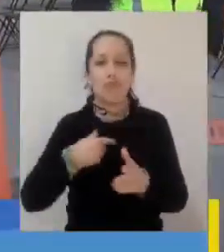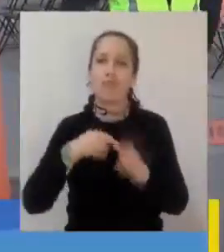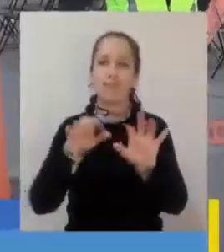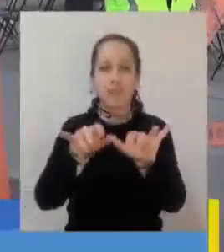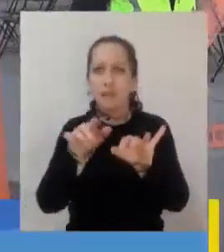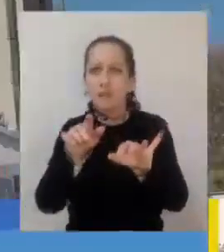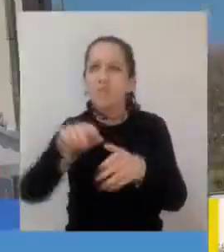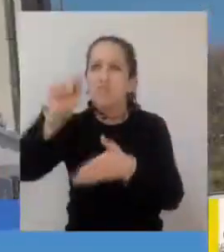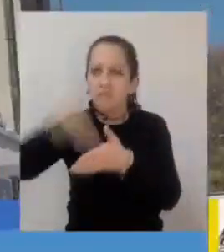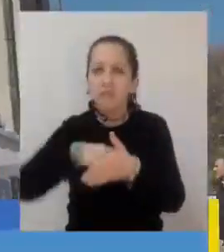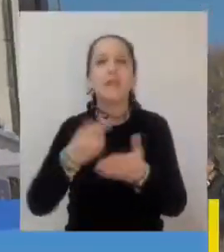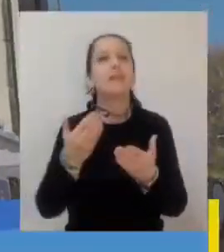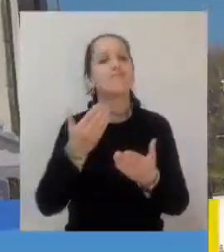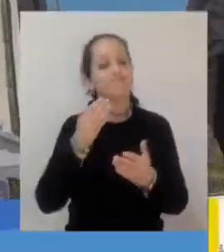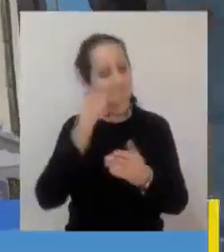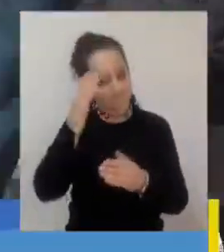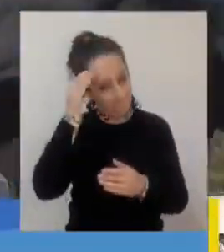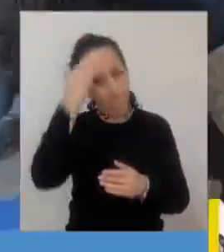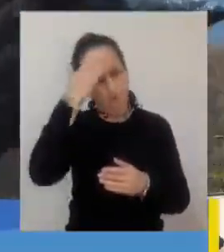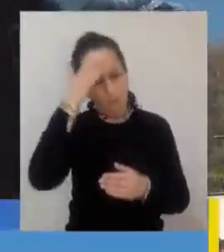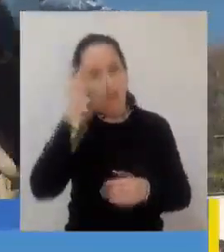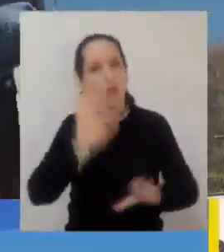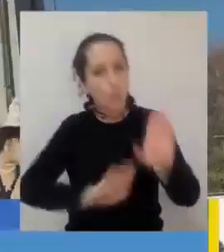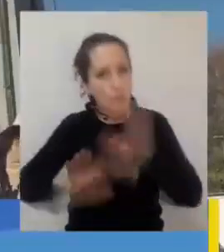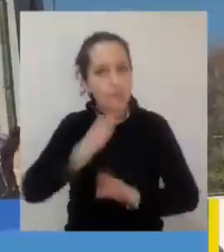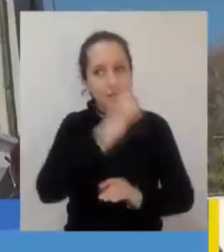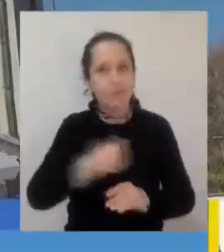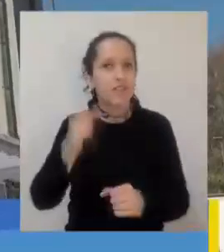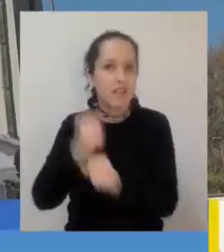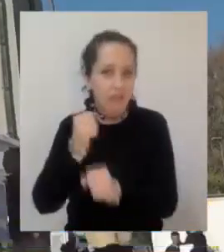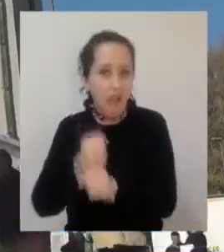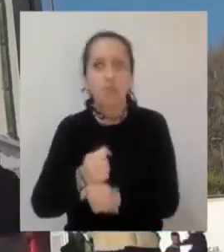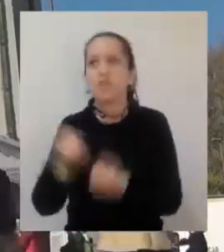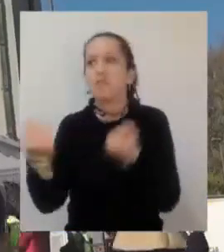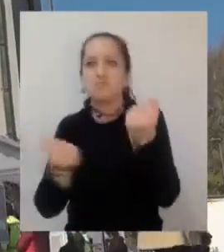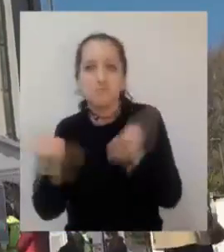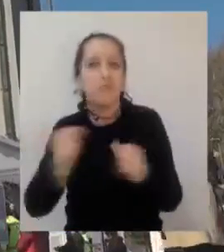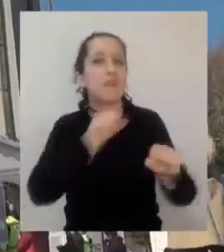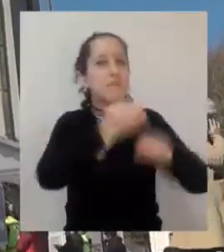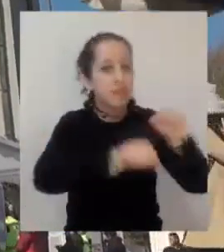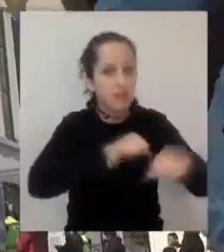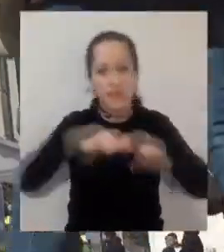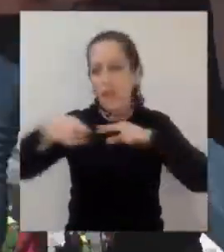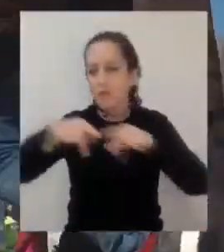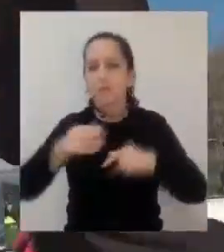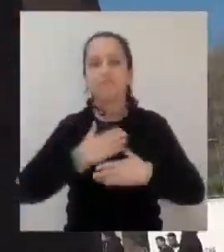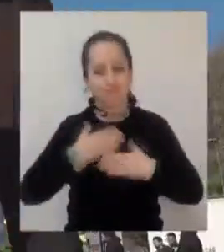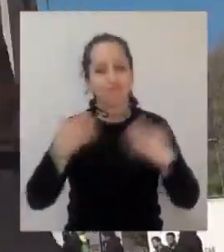para cuidar la vida de trabajadores, trabajadoras, conductores, ciclistas y peatones.